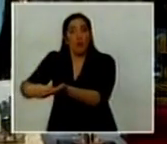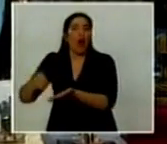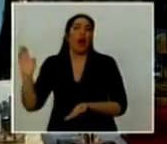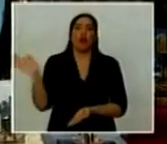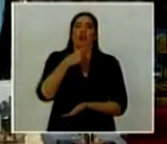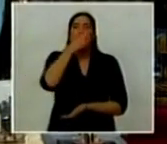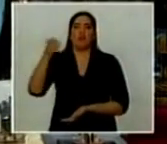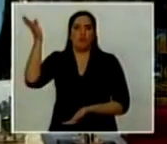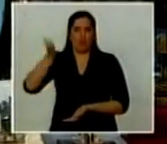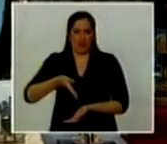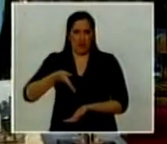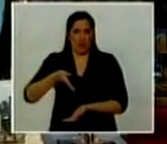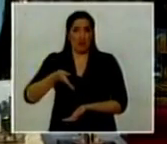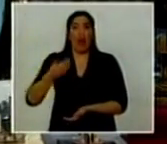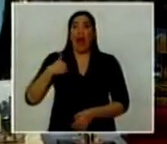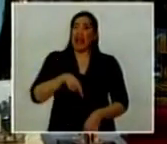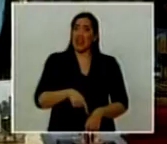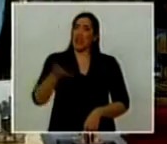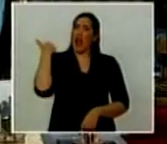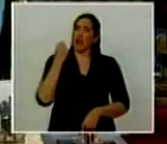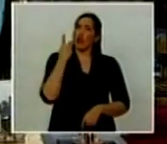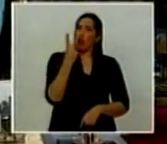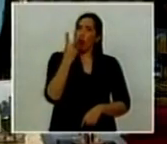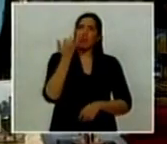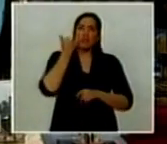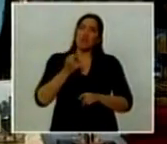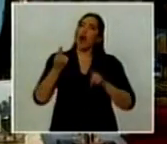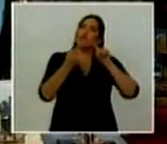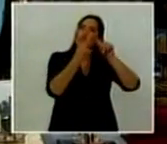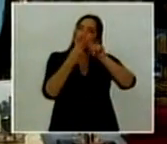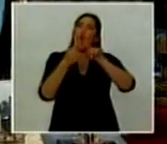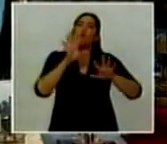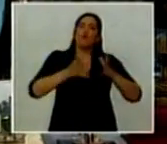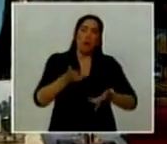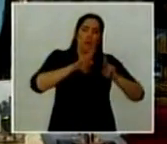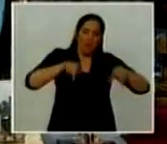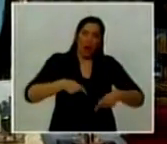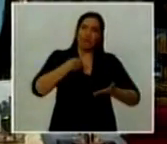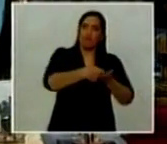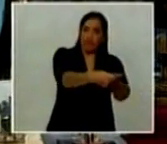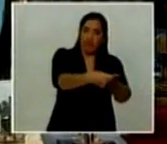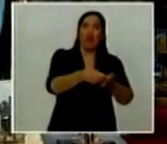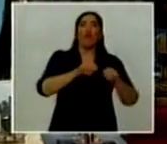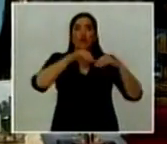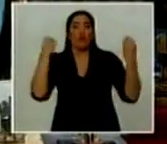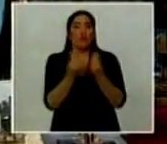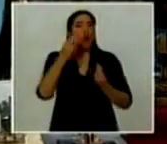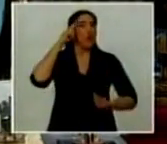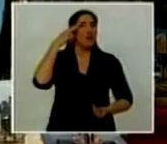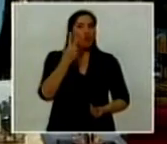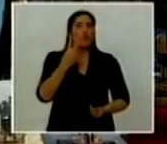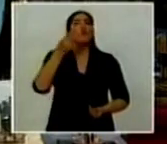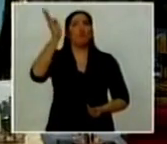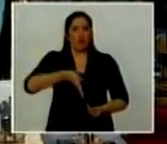en sus dos reestructuraciones ha reunido la voluntad de más del 92% de sus